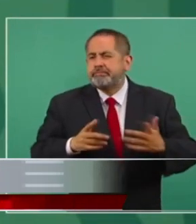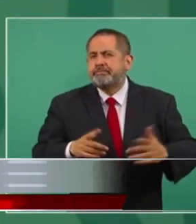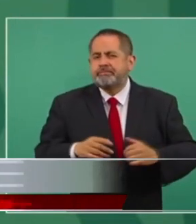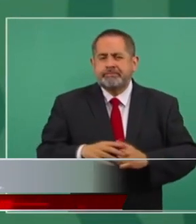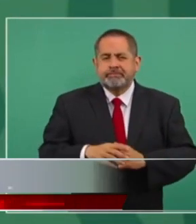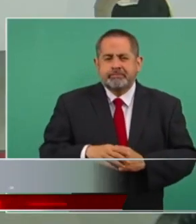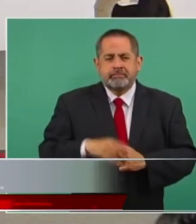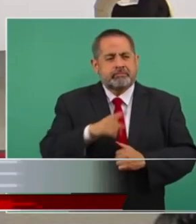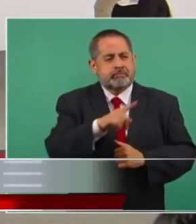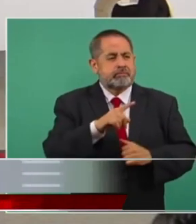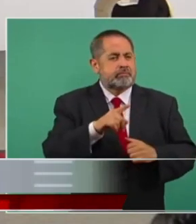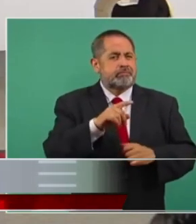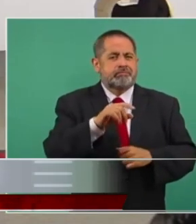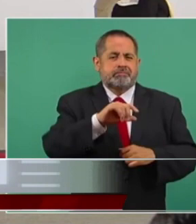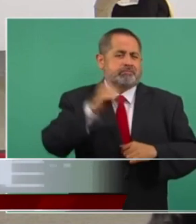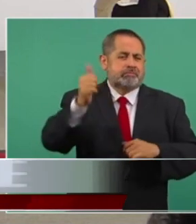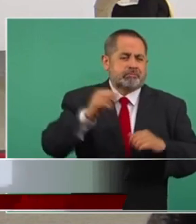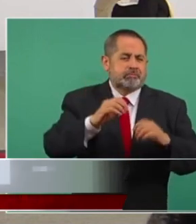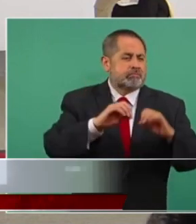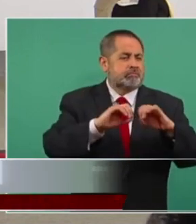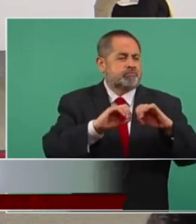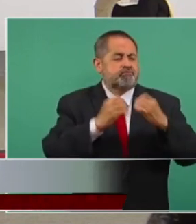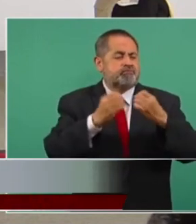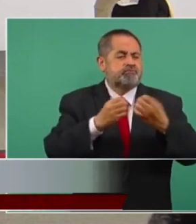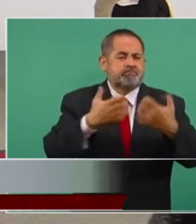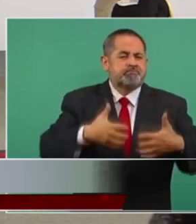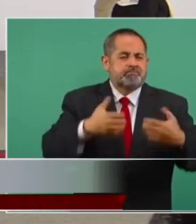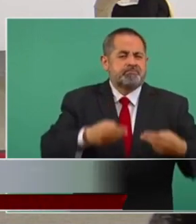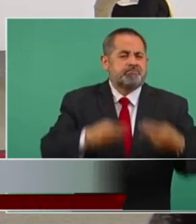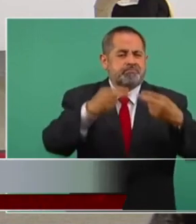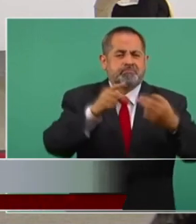organizaciones empresariales